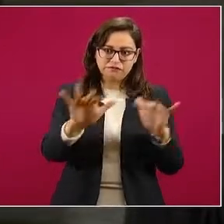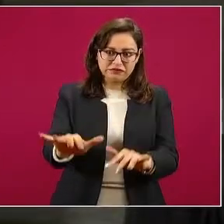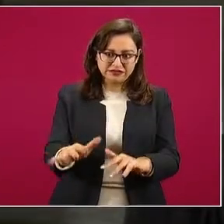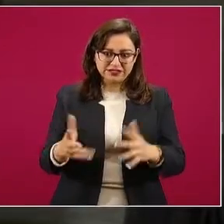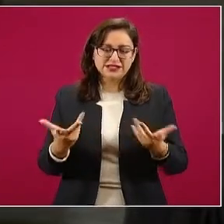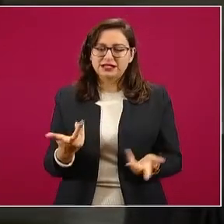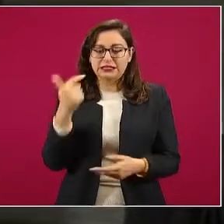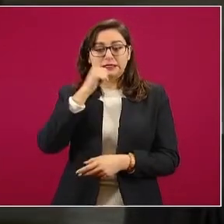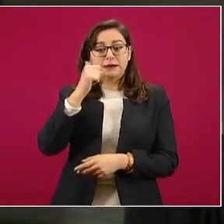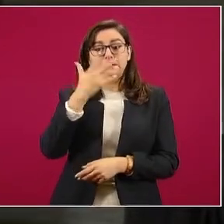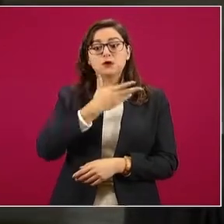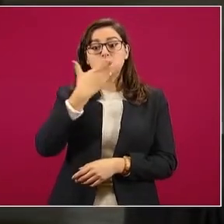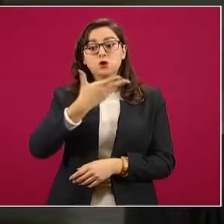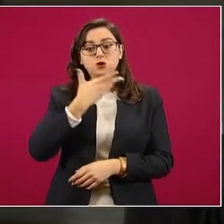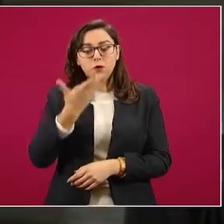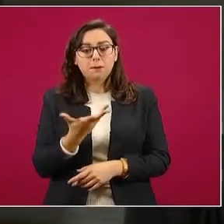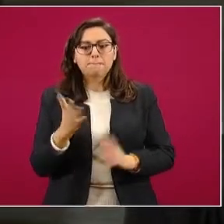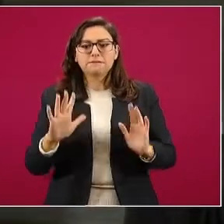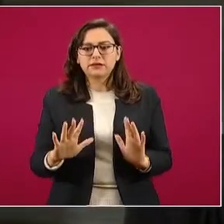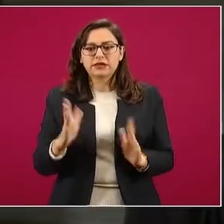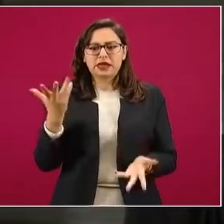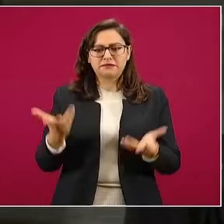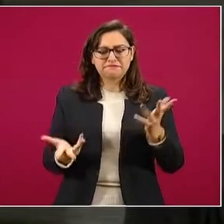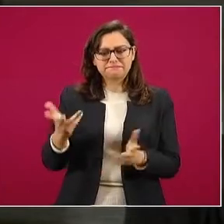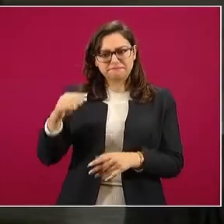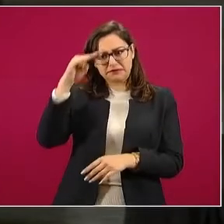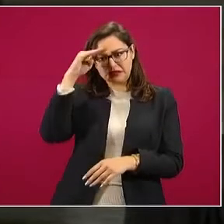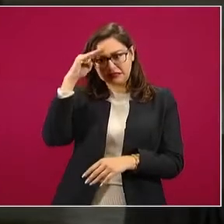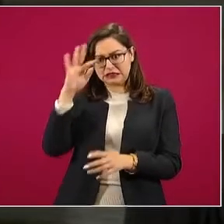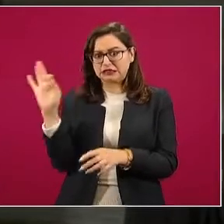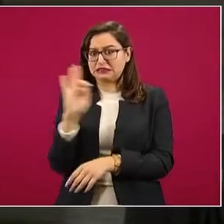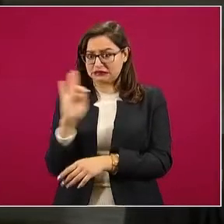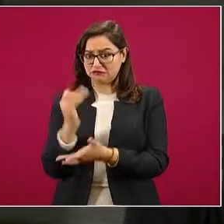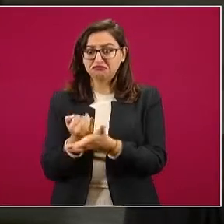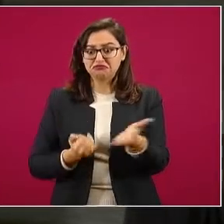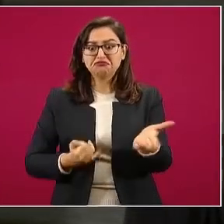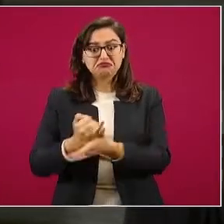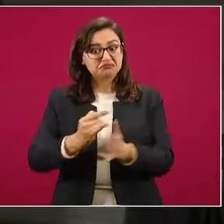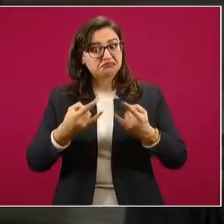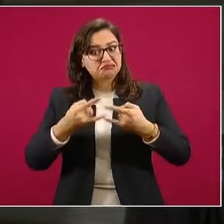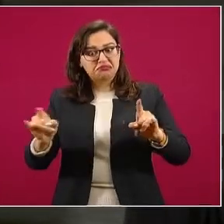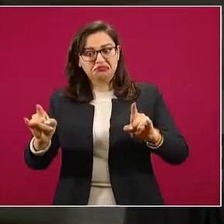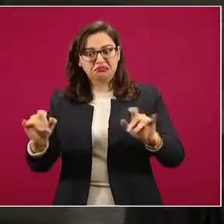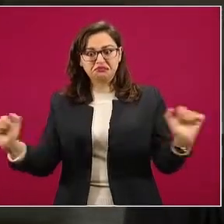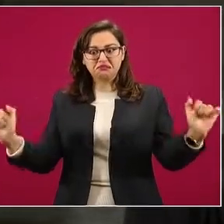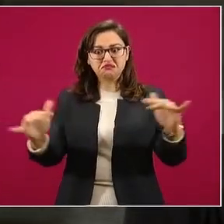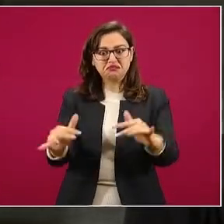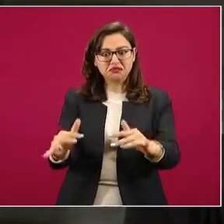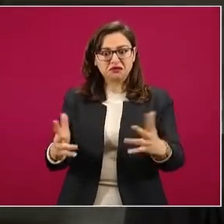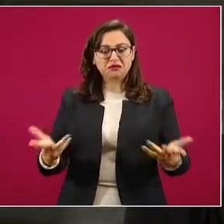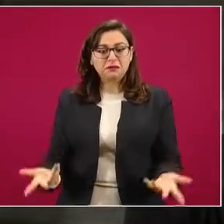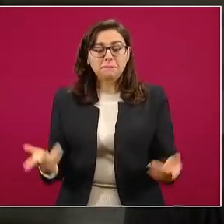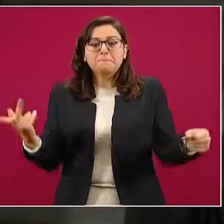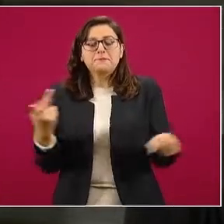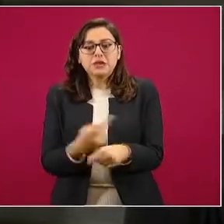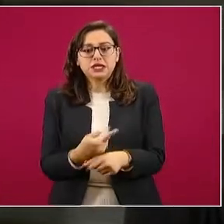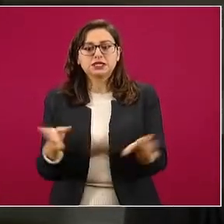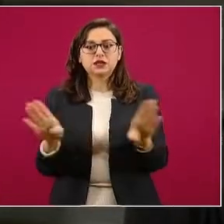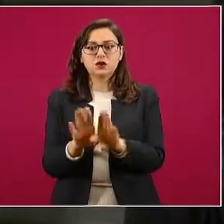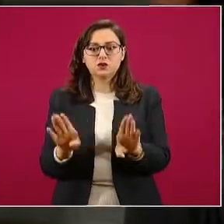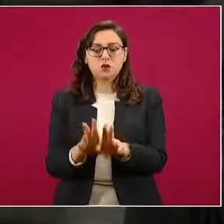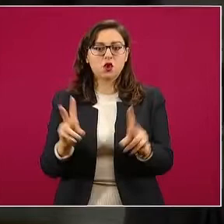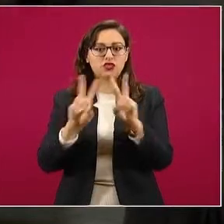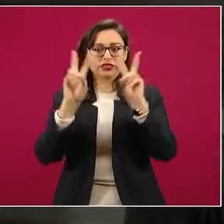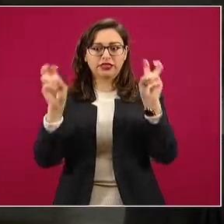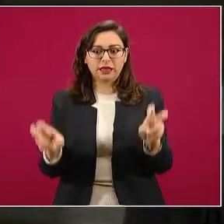dependiendo el semáforo que exista y las decisiones del gobierno local. Sin embargo, me gustaría saber qué llamado se hace a estos festejos, a las posadas.